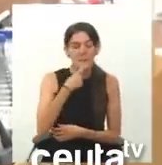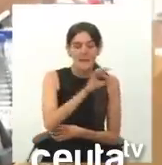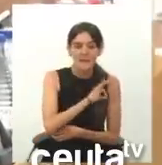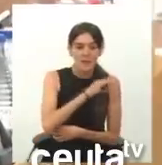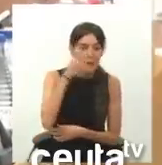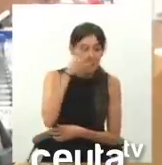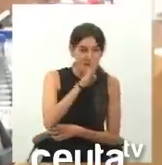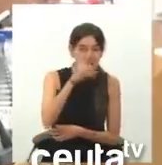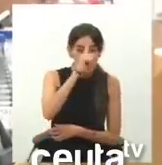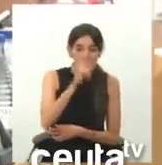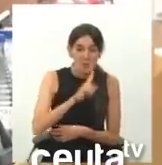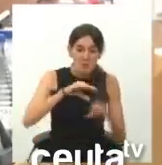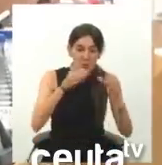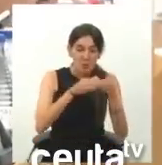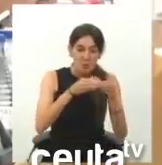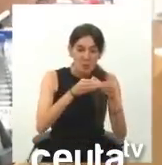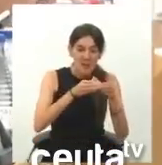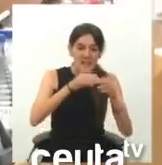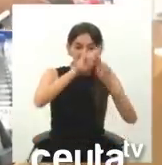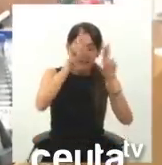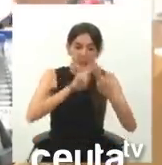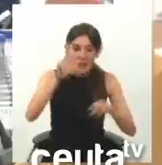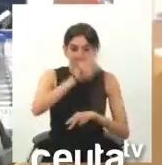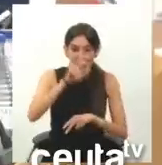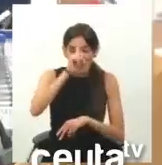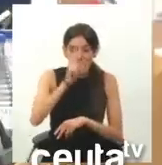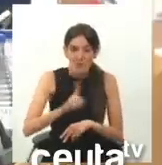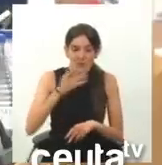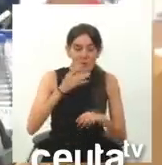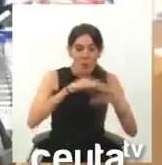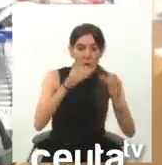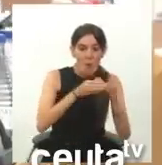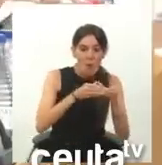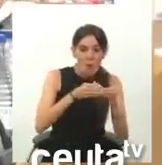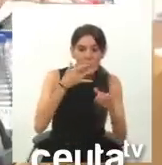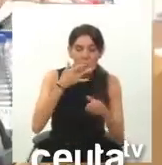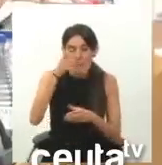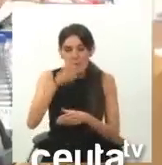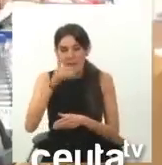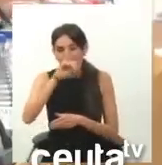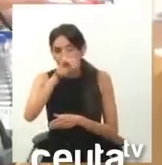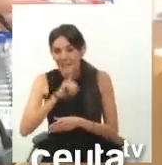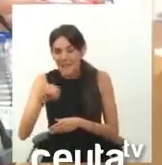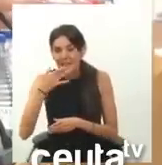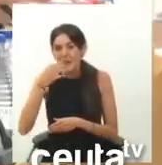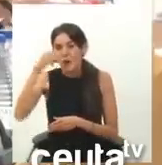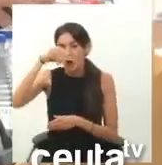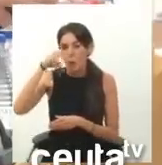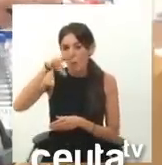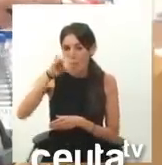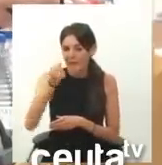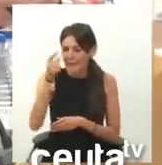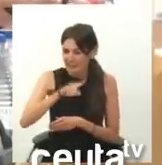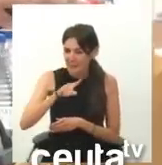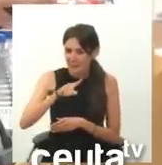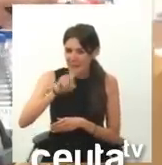como usted no es de un partido de implantación nacional, usted juega a reunirse con Yolanda Díaz y con esas chicas, con Mónica Oltra también, ¿no se reúne usted